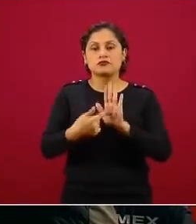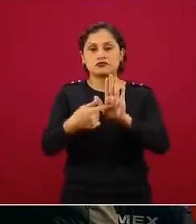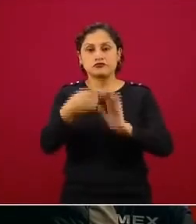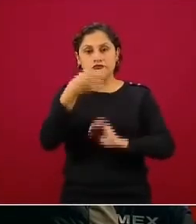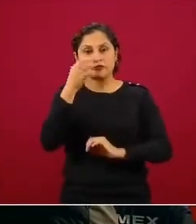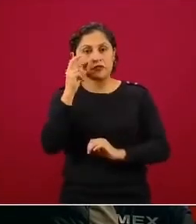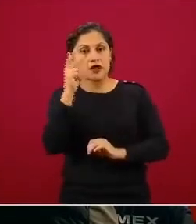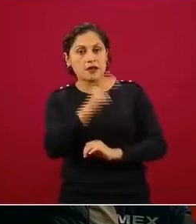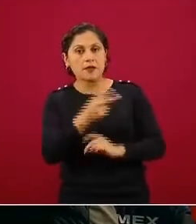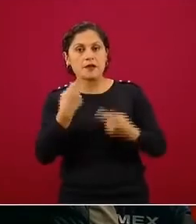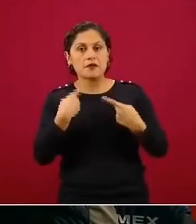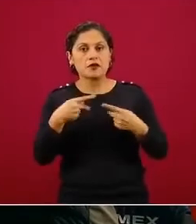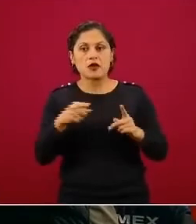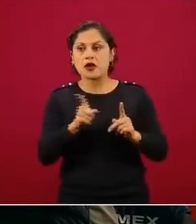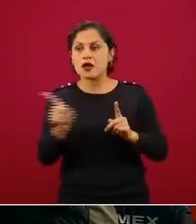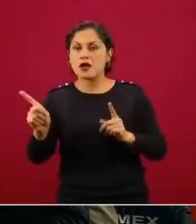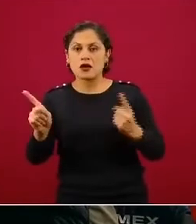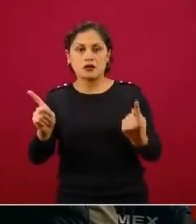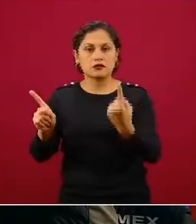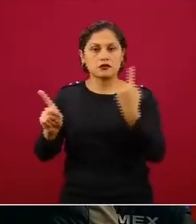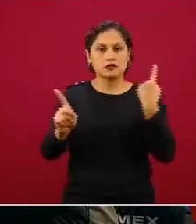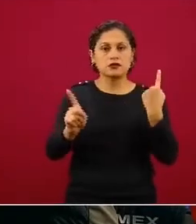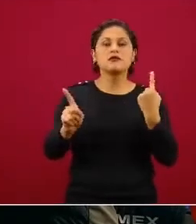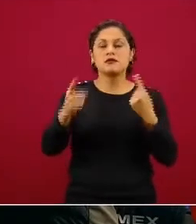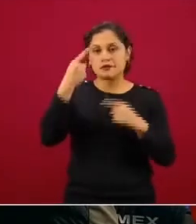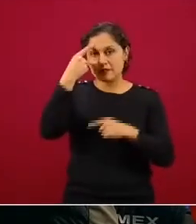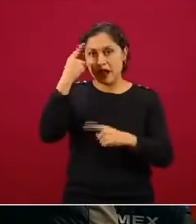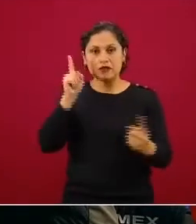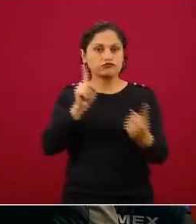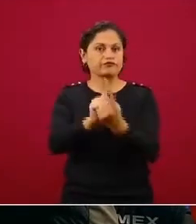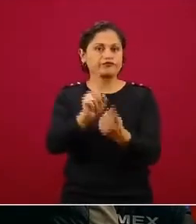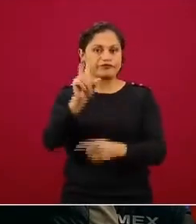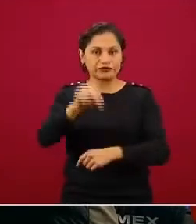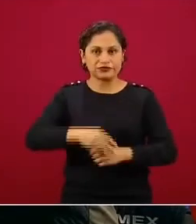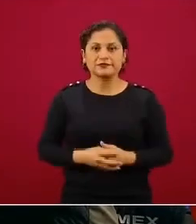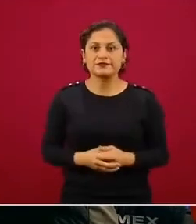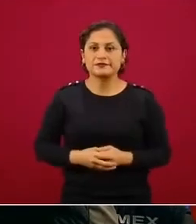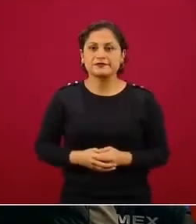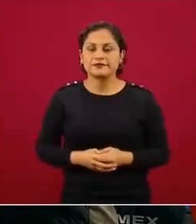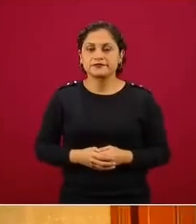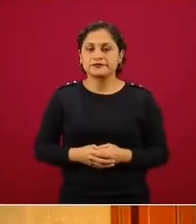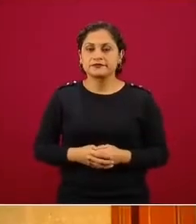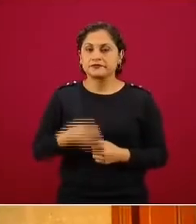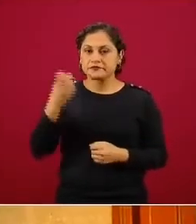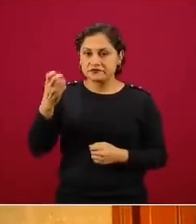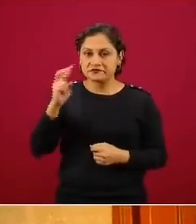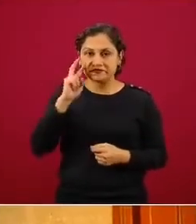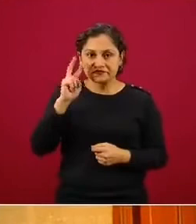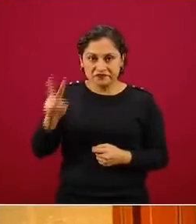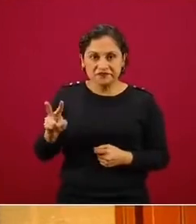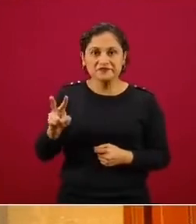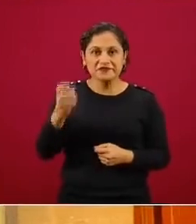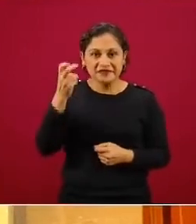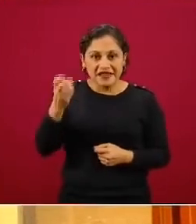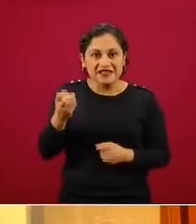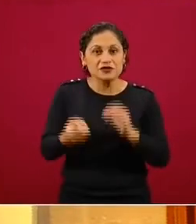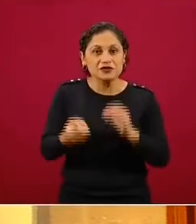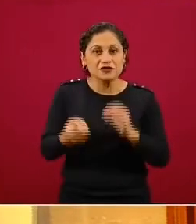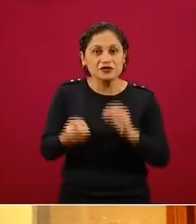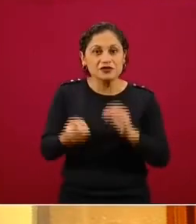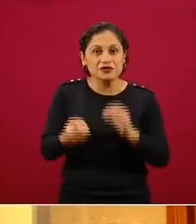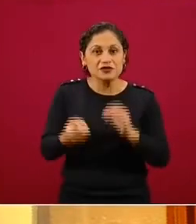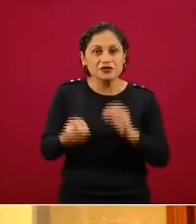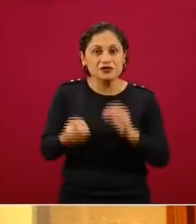las personas. Esto es lo que debemos de empezar a ver todos en las empresas, pero no sólo los trabajadores.